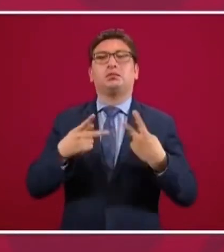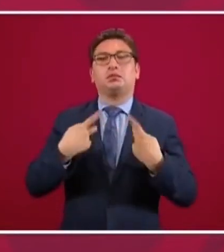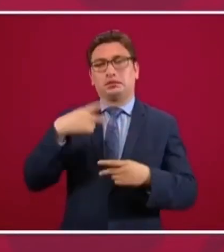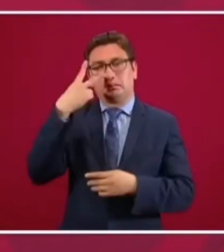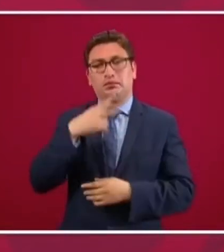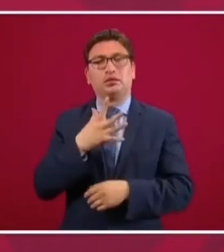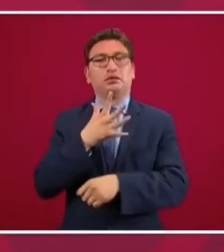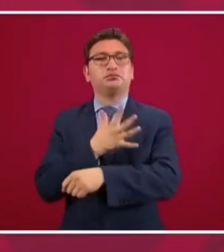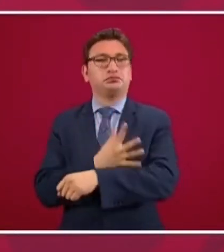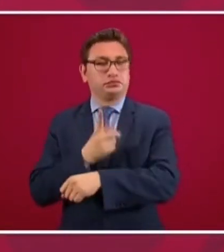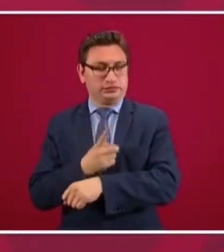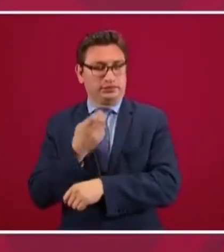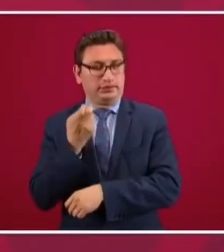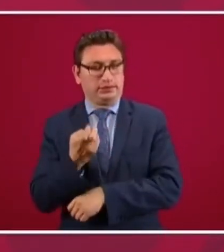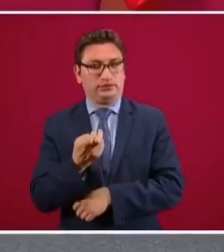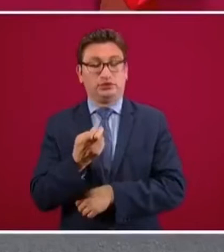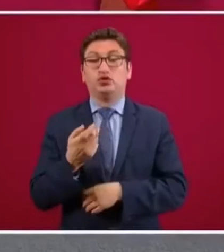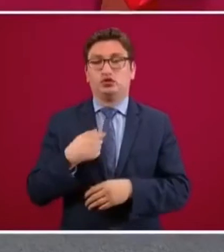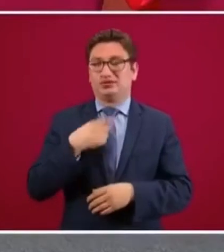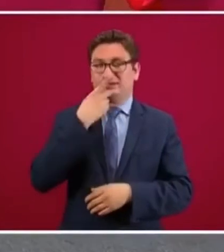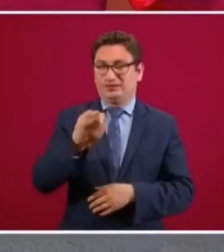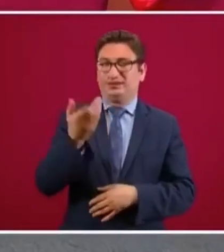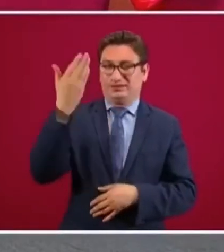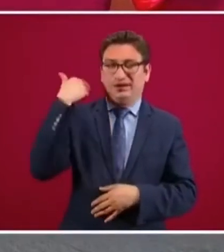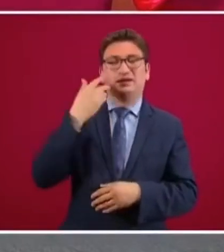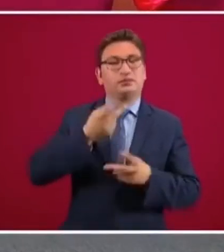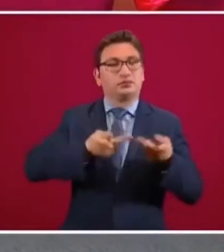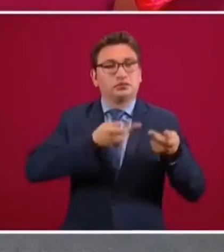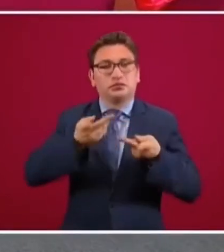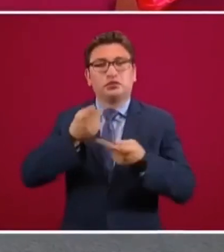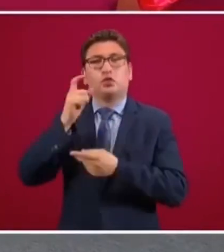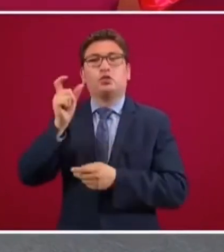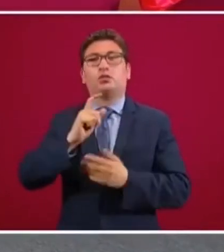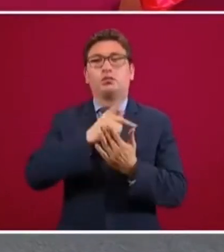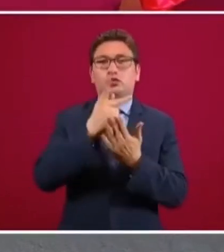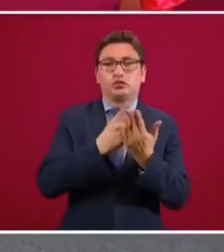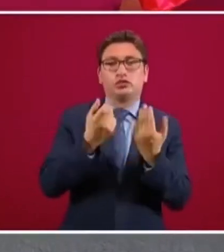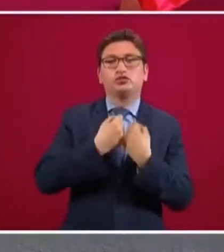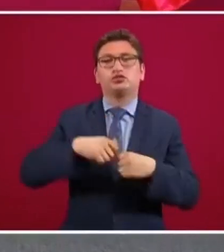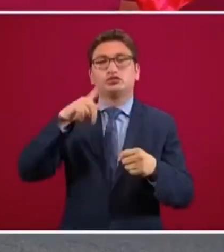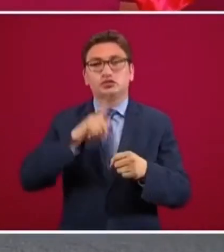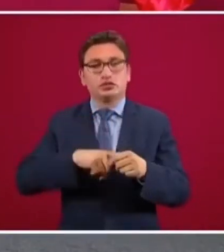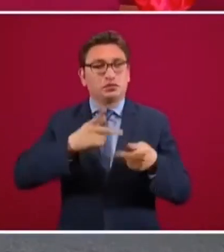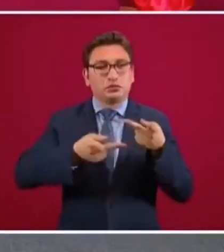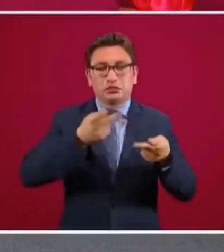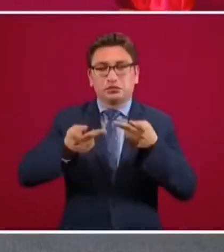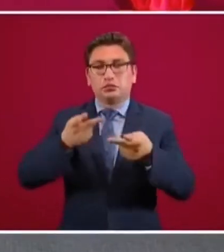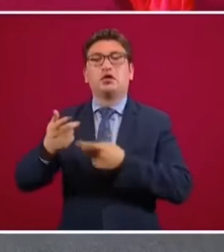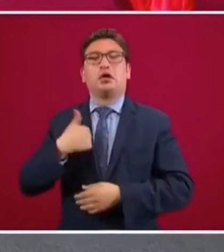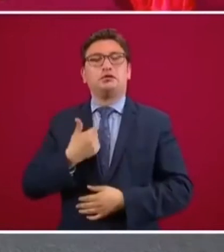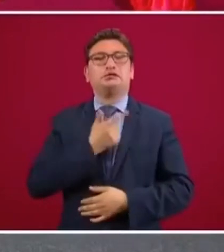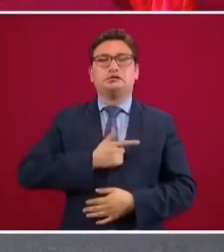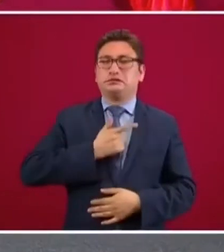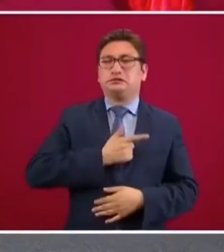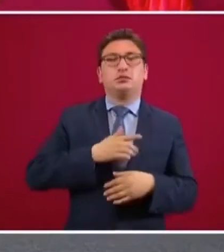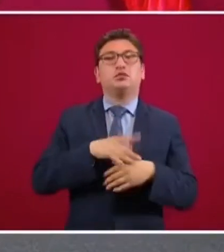Yo les comentaba que cuando se hizo el censo para los programas sociales me dio mucho gusto, porque lo que